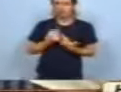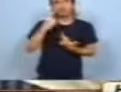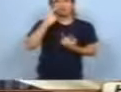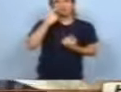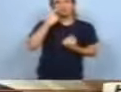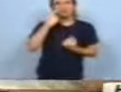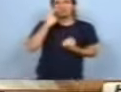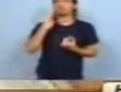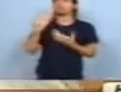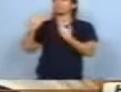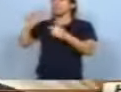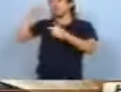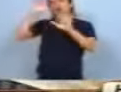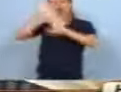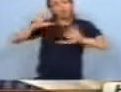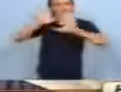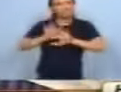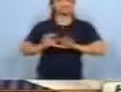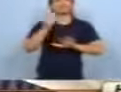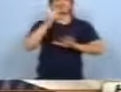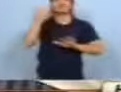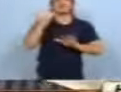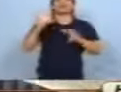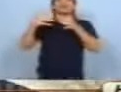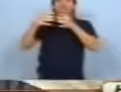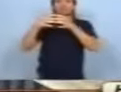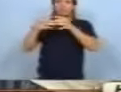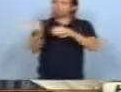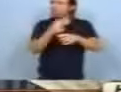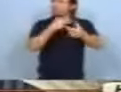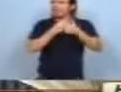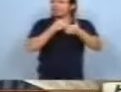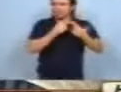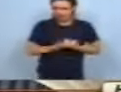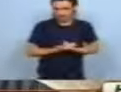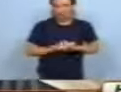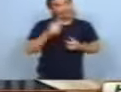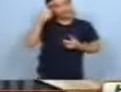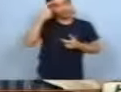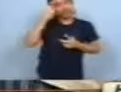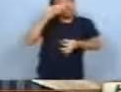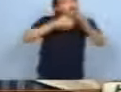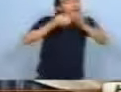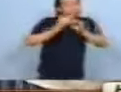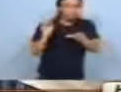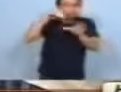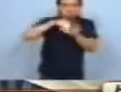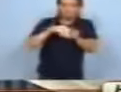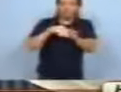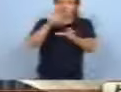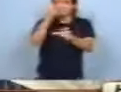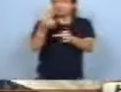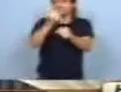Pide municipios, piden organizaciones, hay grupos que tienen unos cuantos terrenos. Todo el mundo nos pide. Eso se evalúa con la gente que... Nosotros